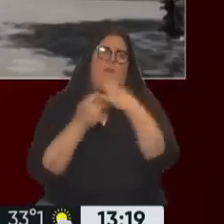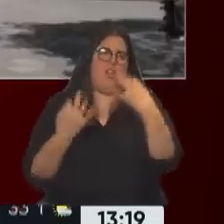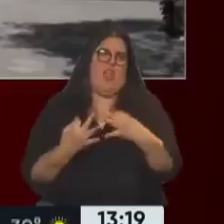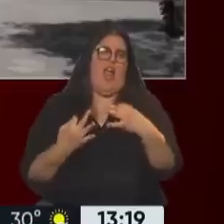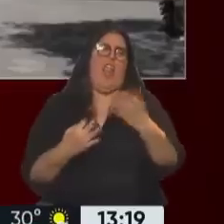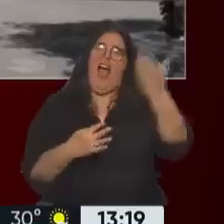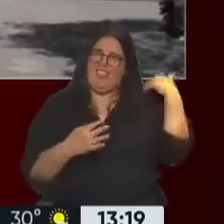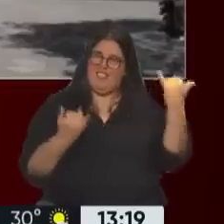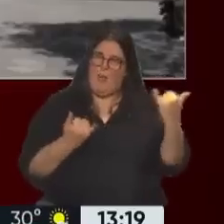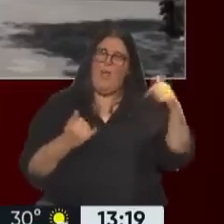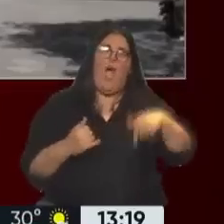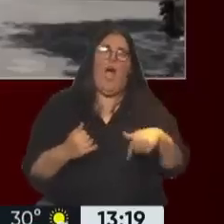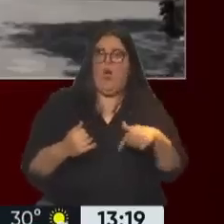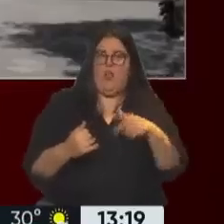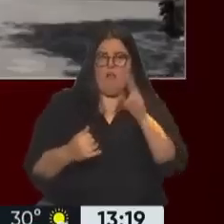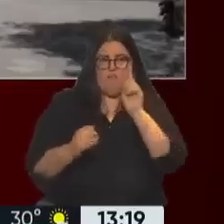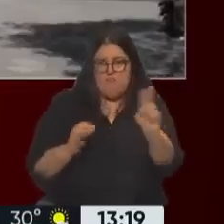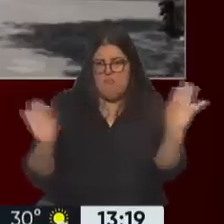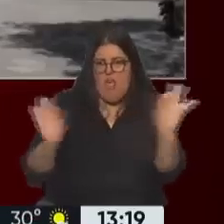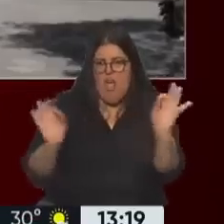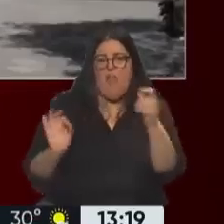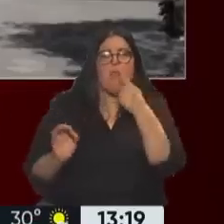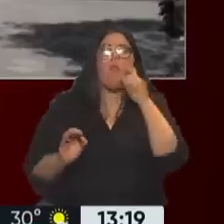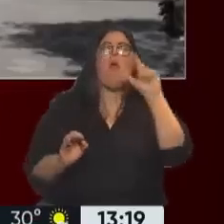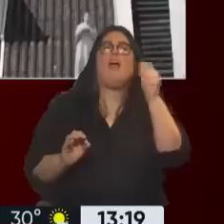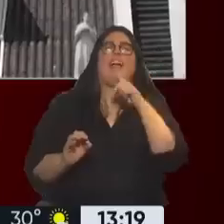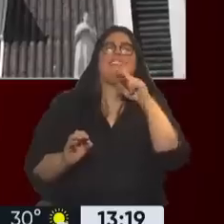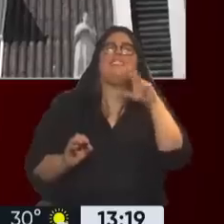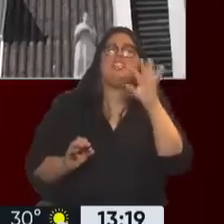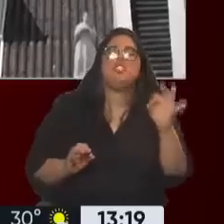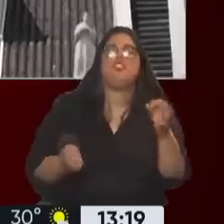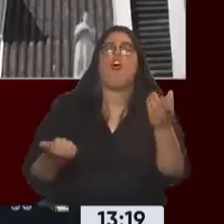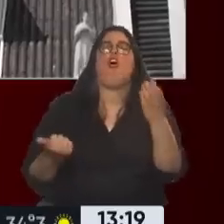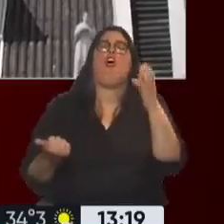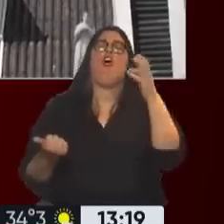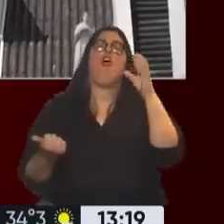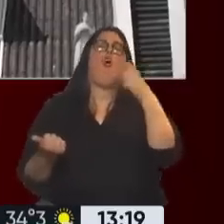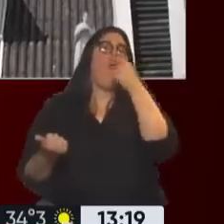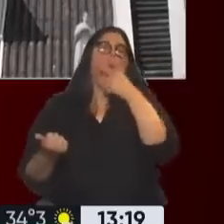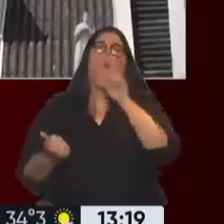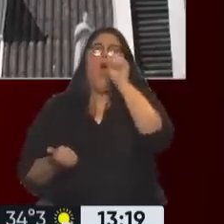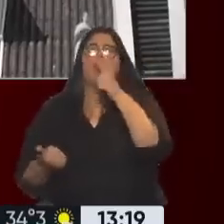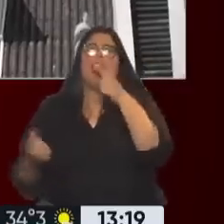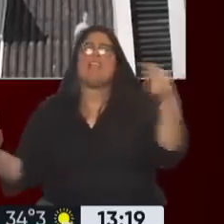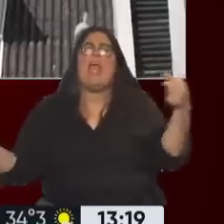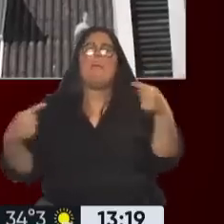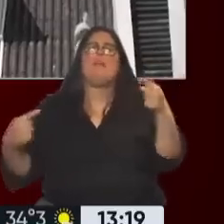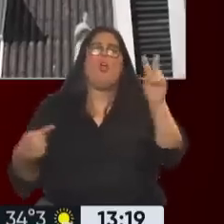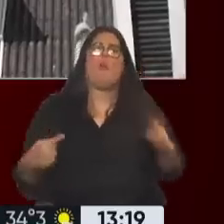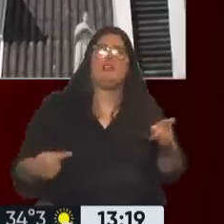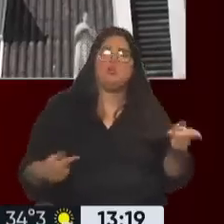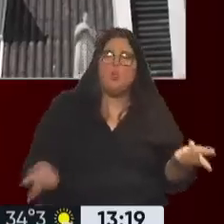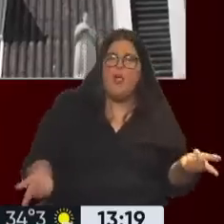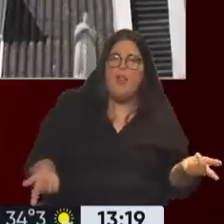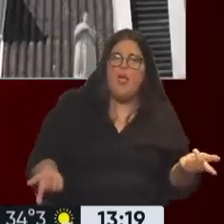progresista. O sea, Pedro Castillo, el propio Boric, Boric parece que su enemigo es Venezuela, Venezuela tiene 600 sanciones,